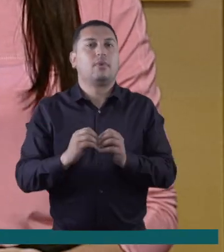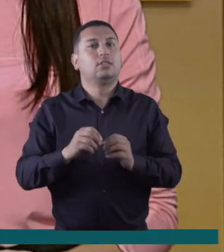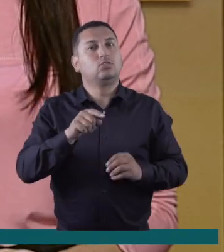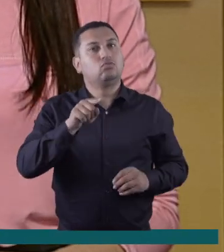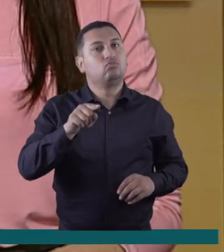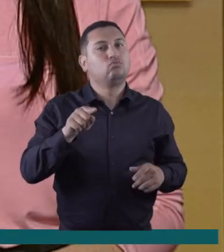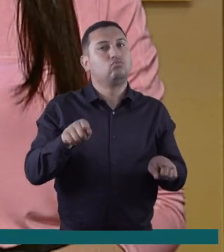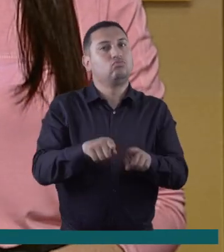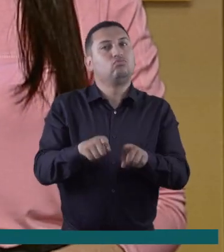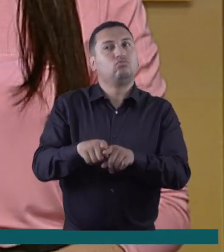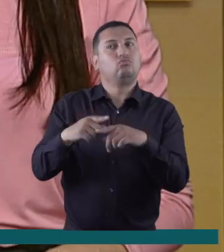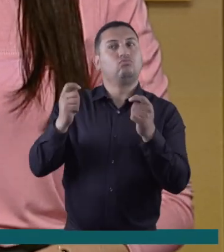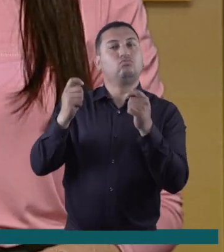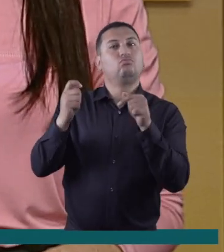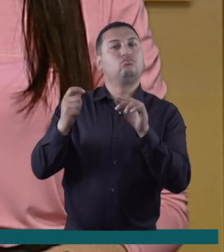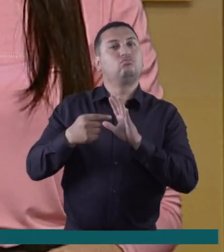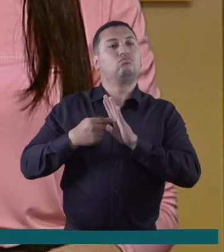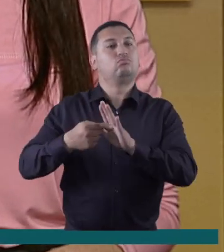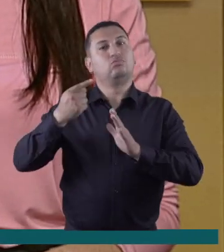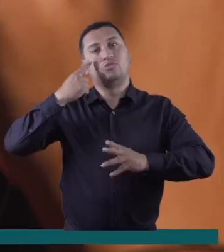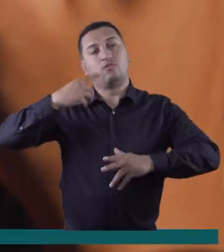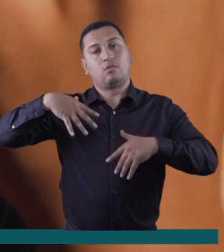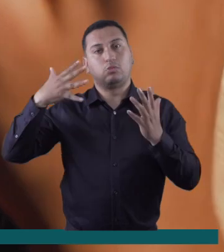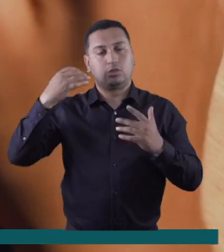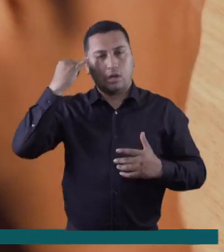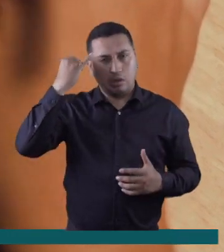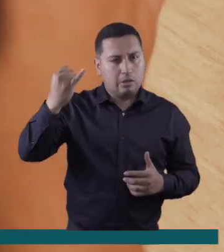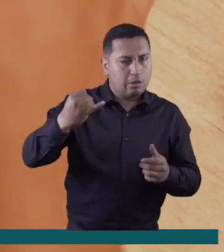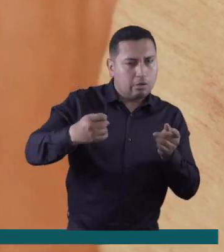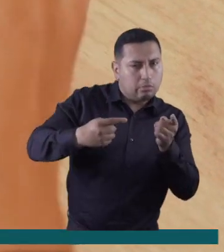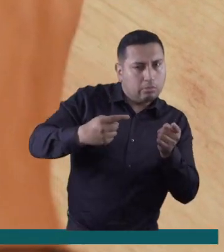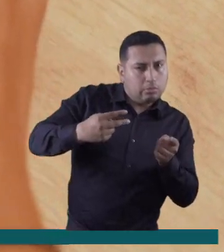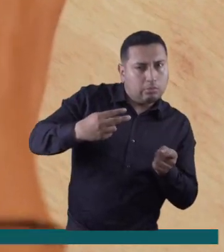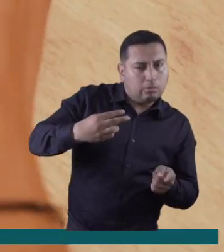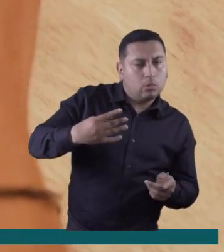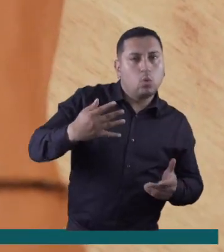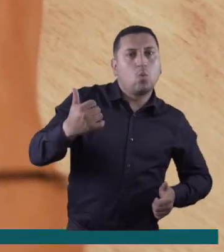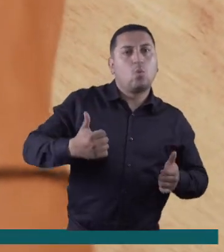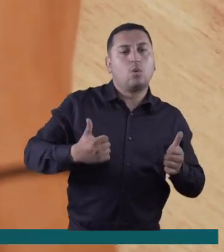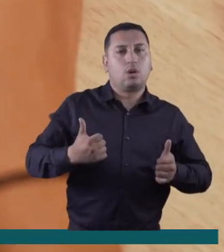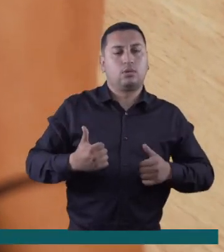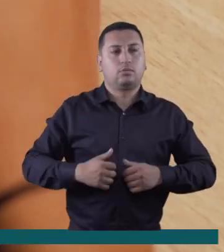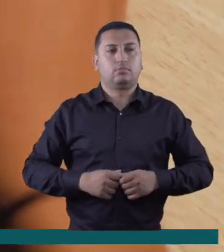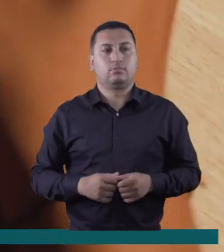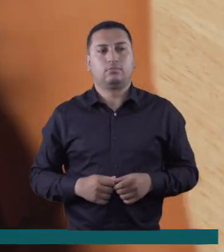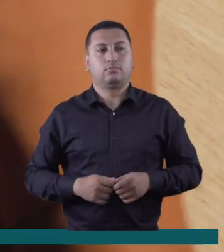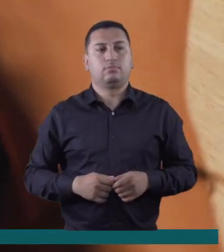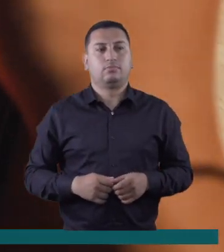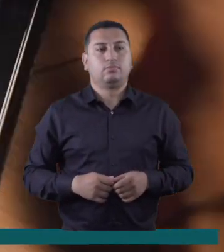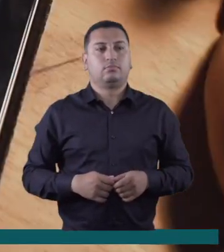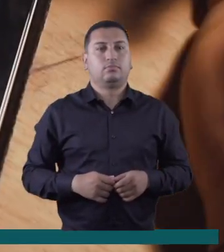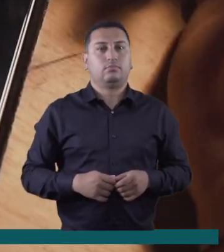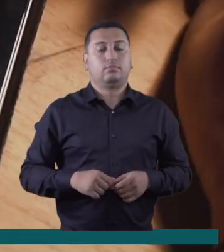posicionarás más tu marca. Algunas de las ideas que puedes comenzar a gestionar son las siguientes. Primero, disfraza tus redes